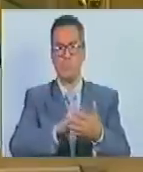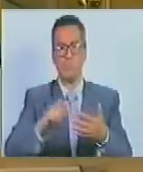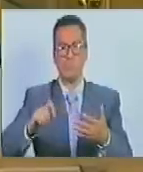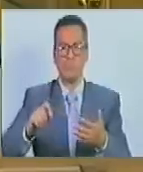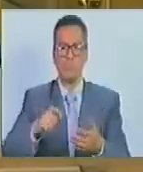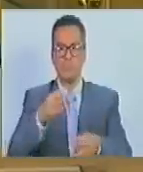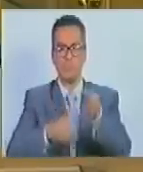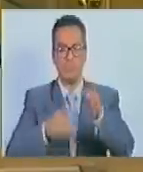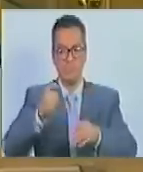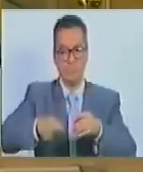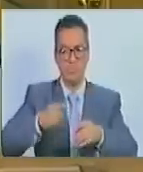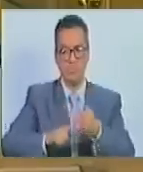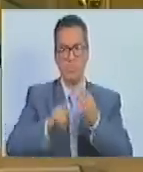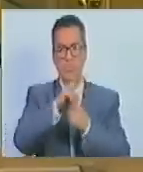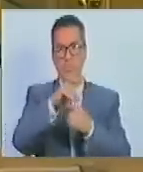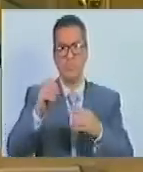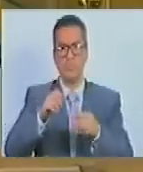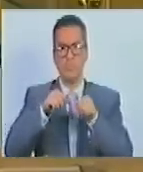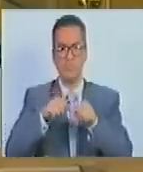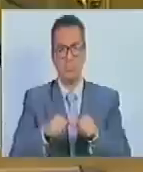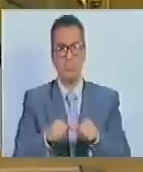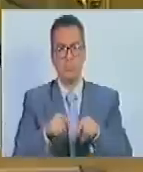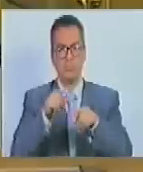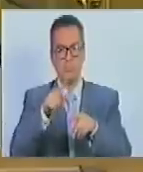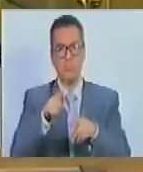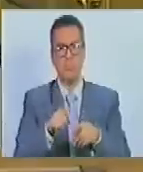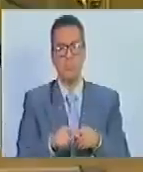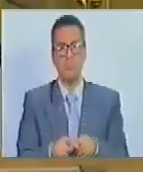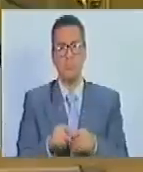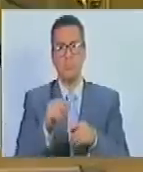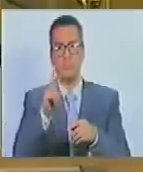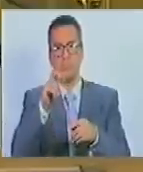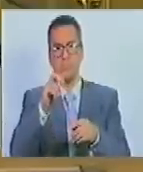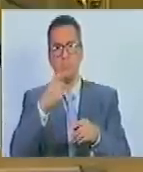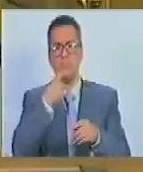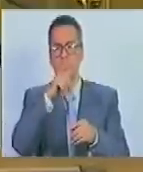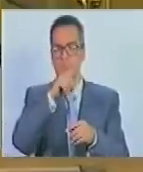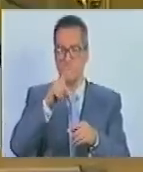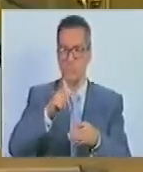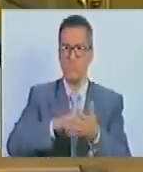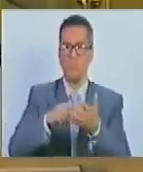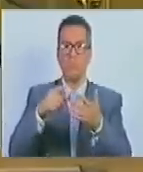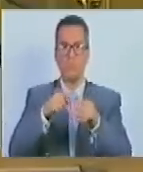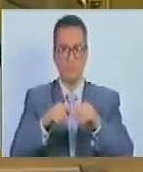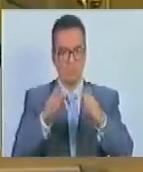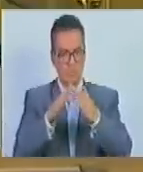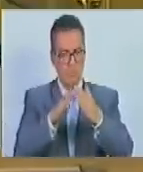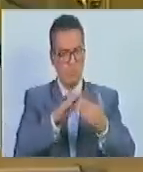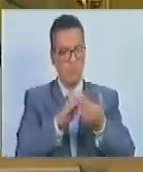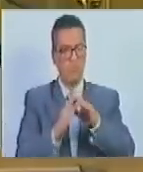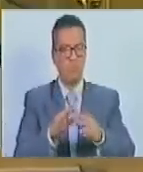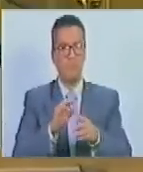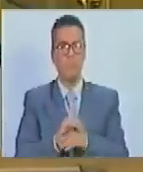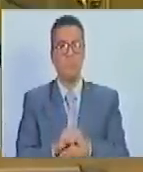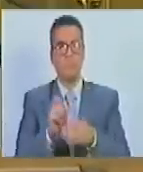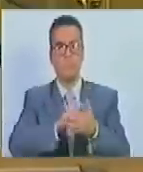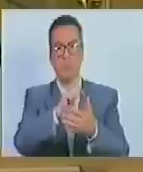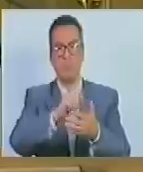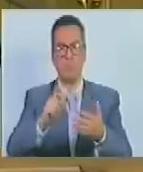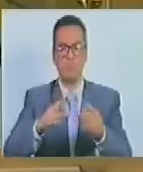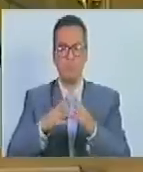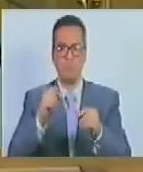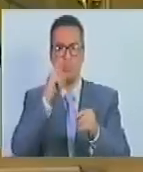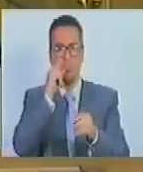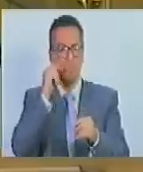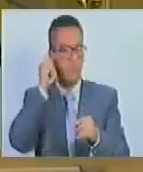jurídico. Veinte, mantener actualizado el censo demográfico del Consejo Comunal conformado por todas las